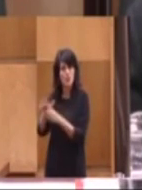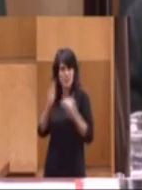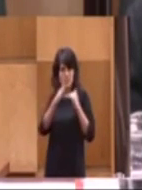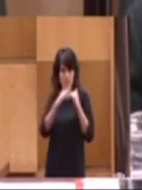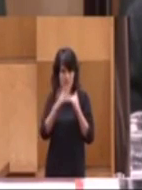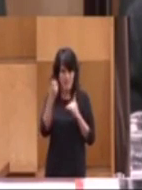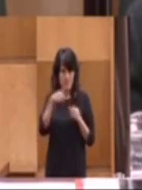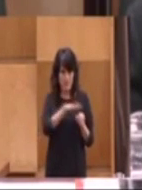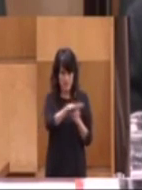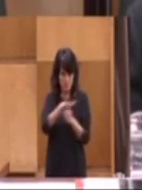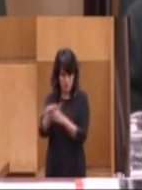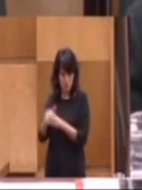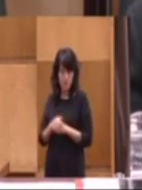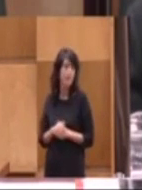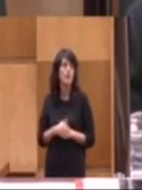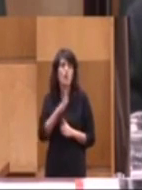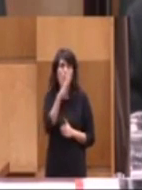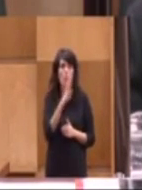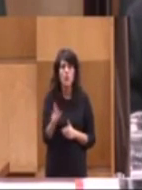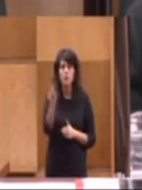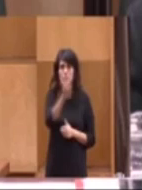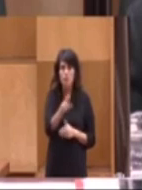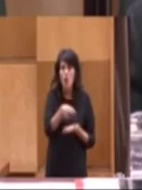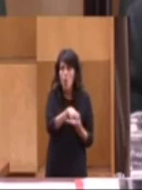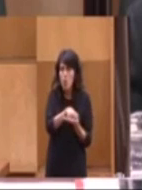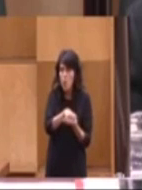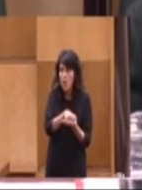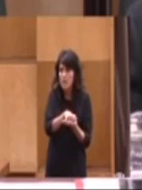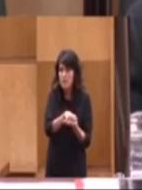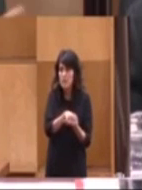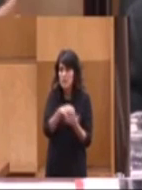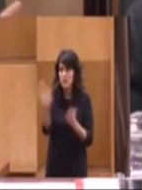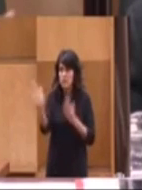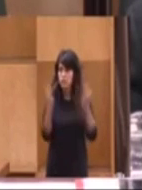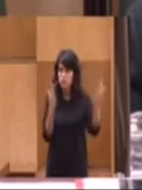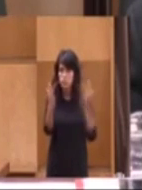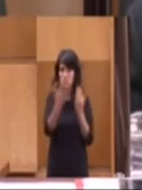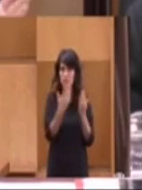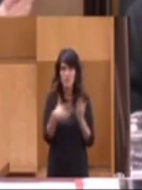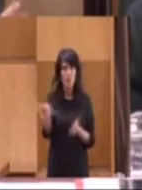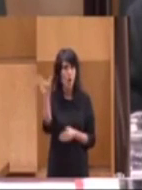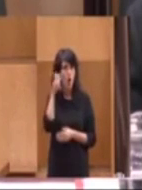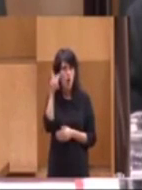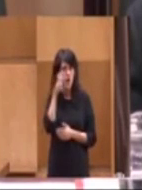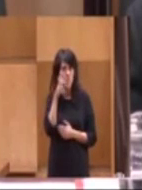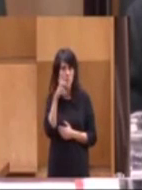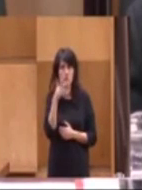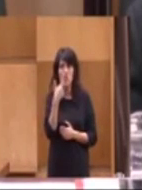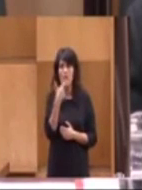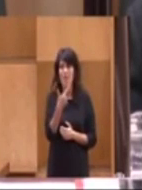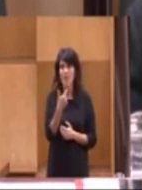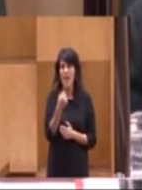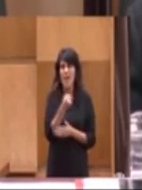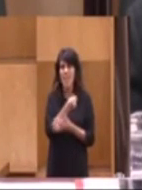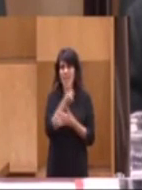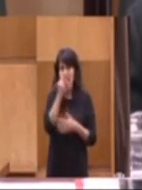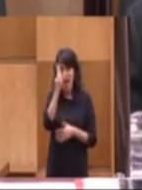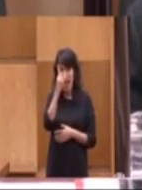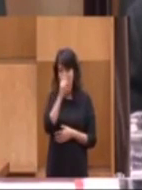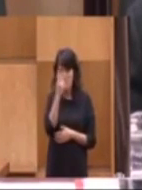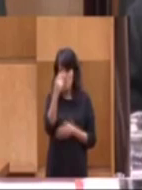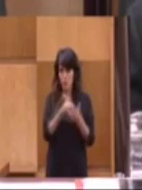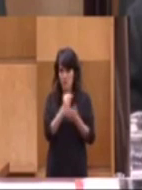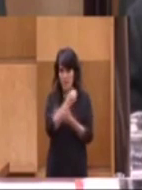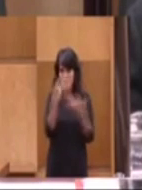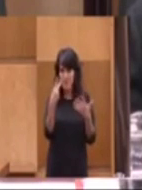Por eso, quiero remarcar estas dudas que se están planteando, últimamente estamos oyendo, pues que quizás en el 17 sea la última vez que